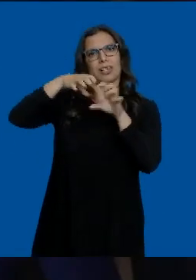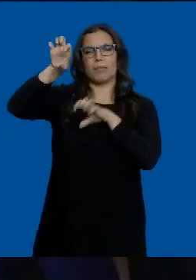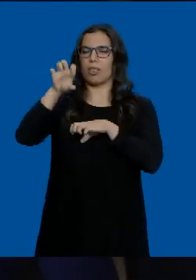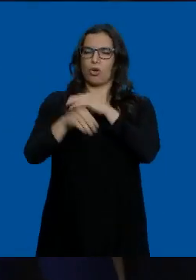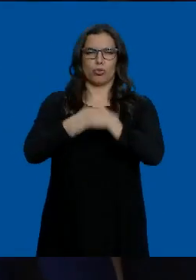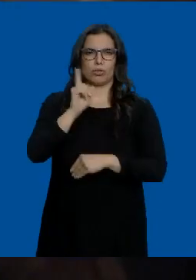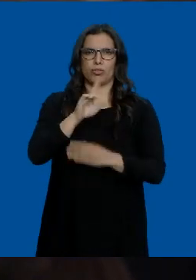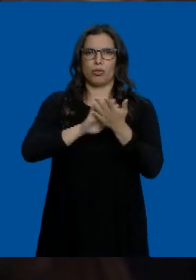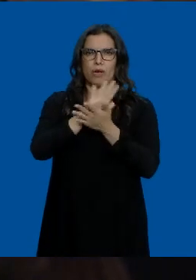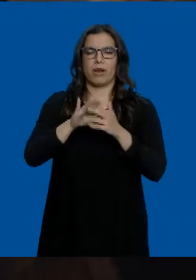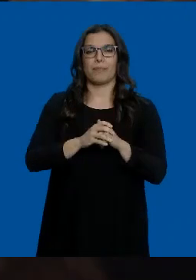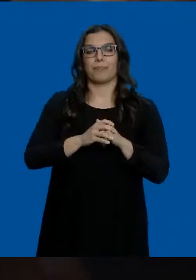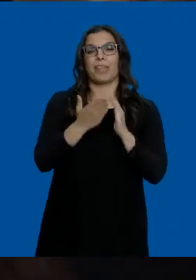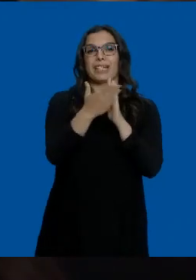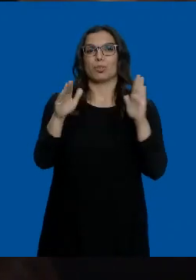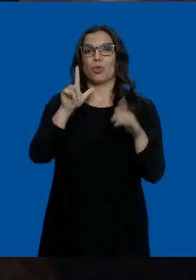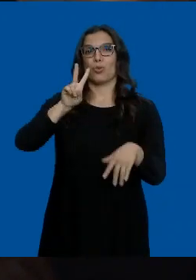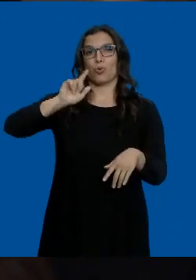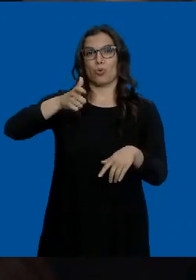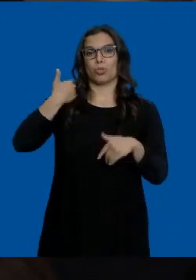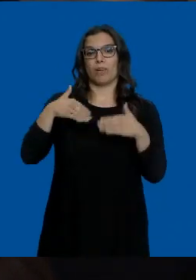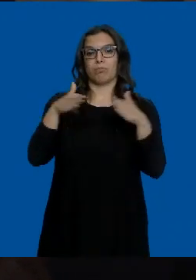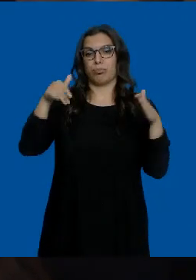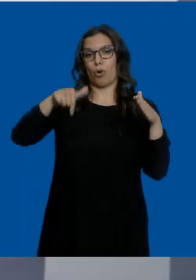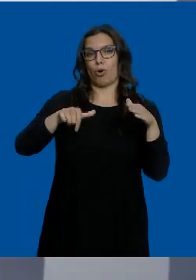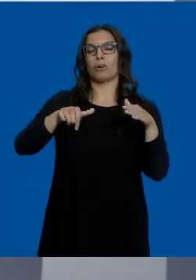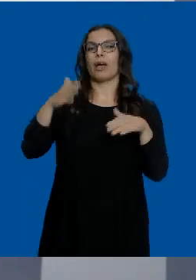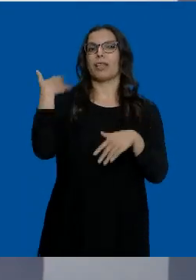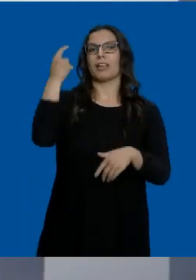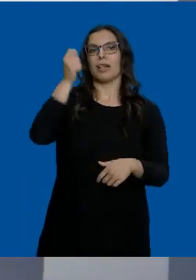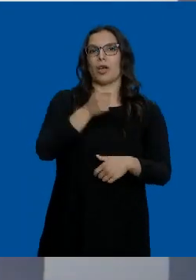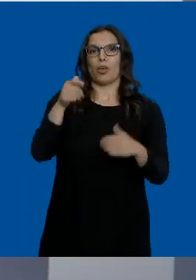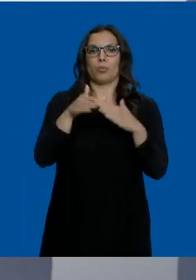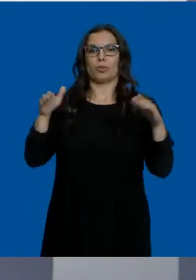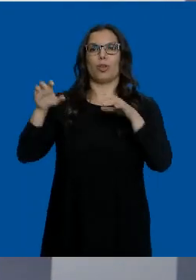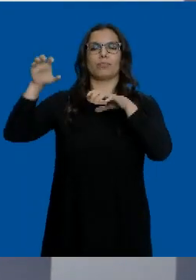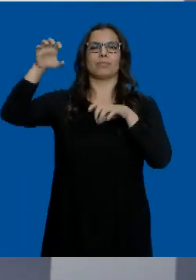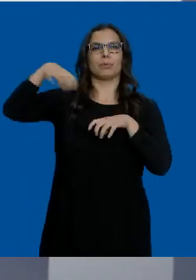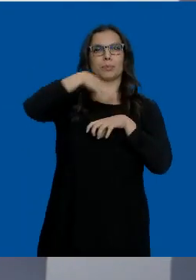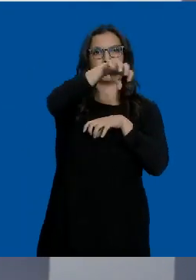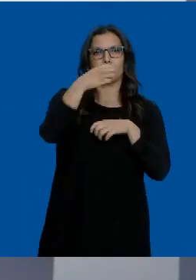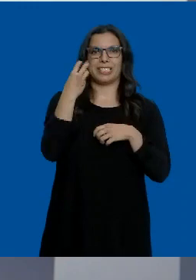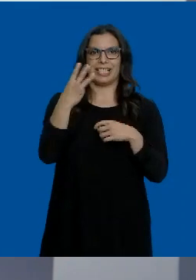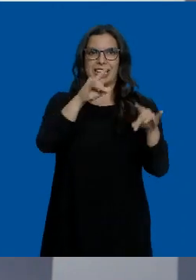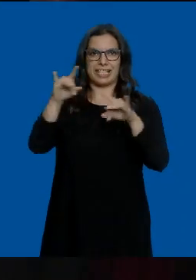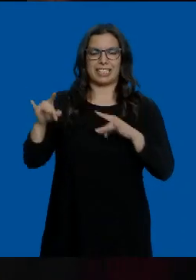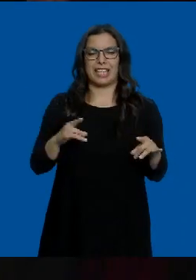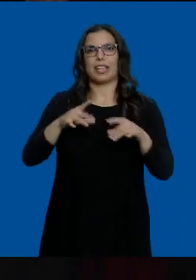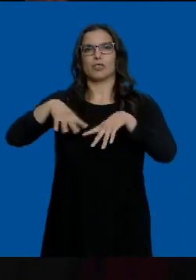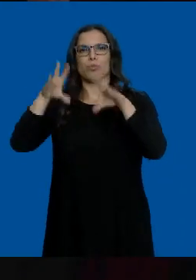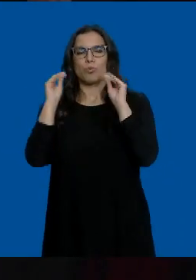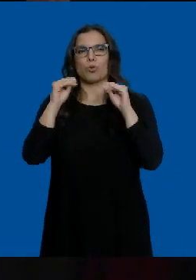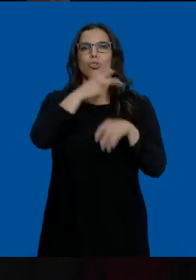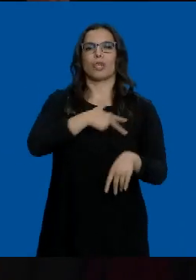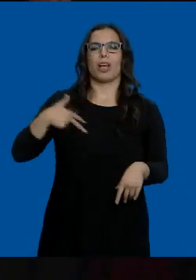Y Lux abre sus puertas al público a partir de hoy tras la inauguración en sus tres sedes, Burgos, Carrión y Sahagún. Una